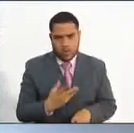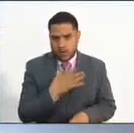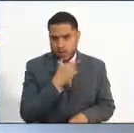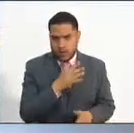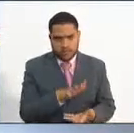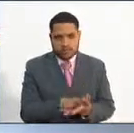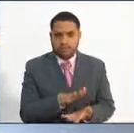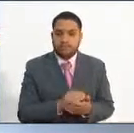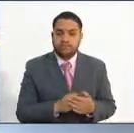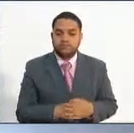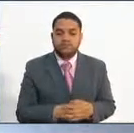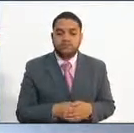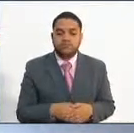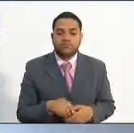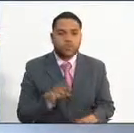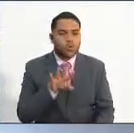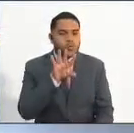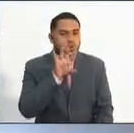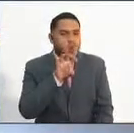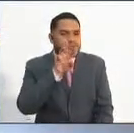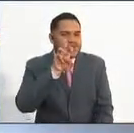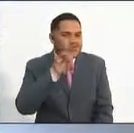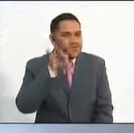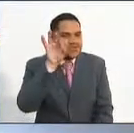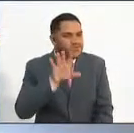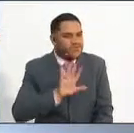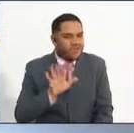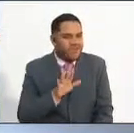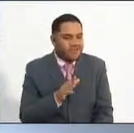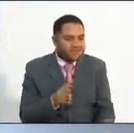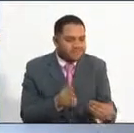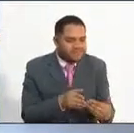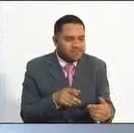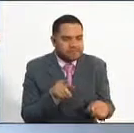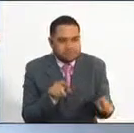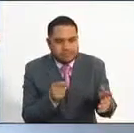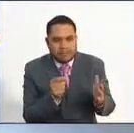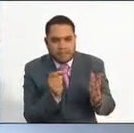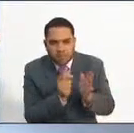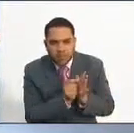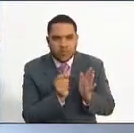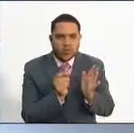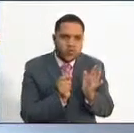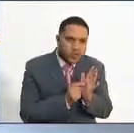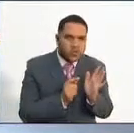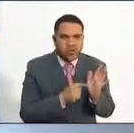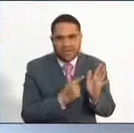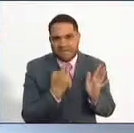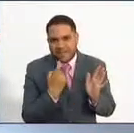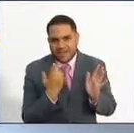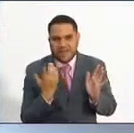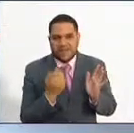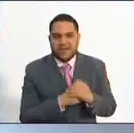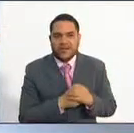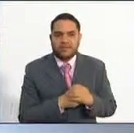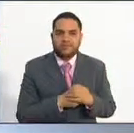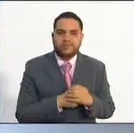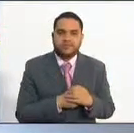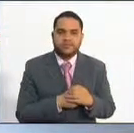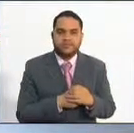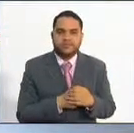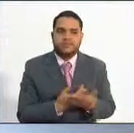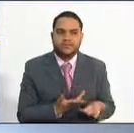está cerrada ya en un 98%, hay algunos casos puntuales que